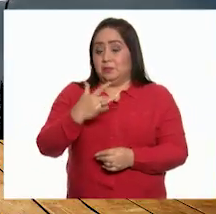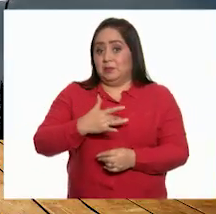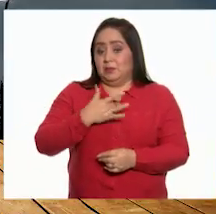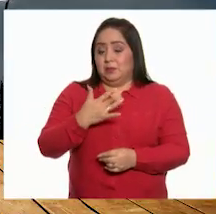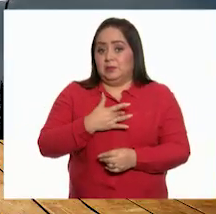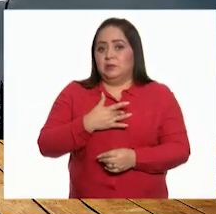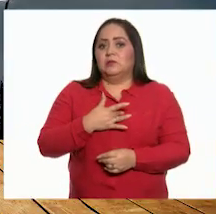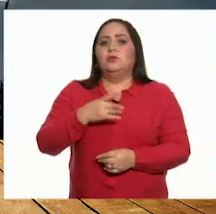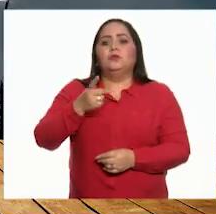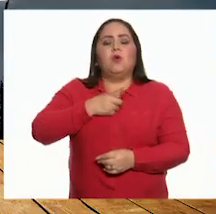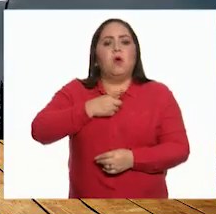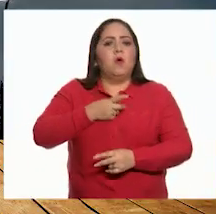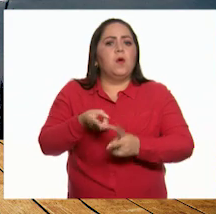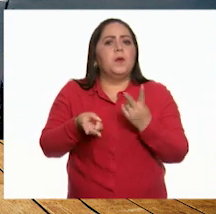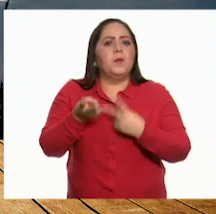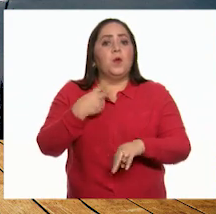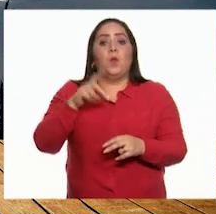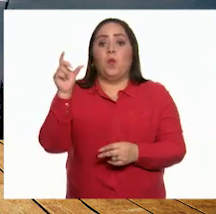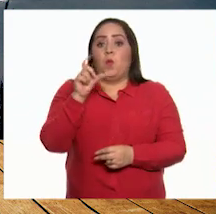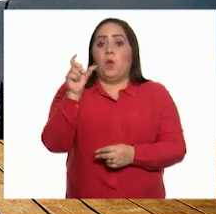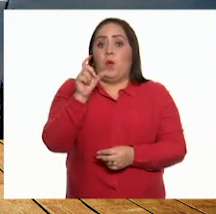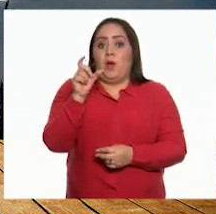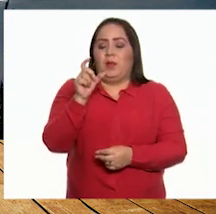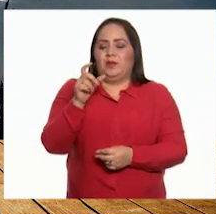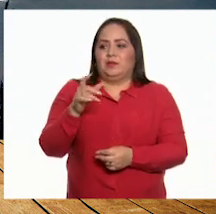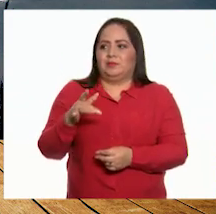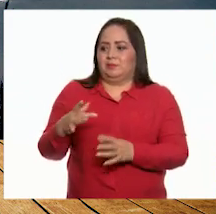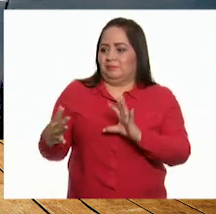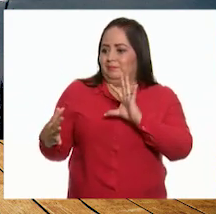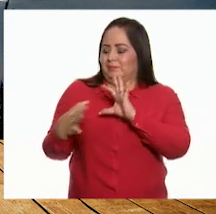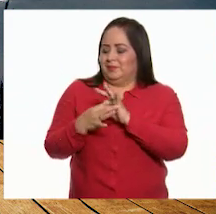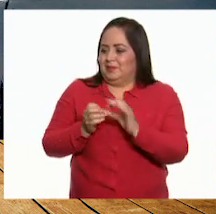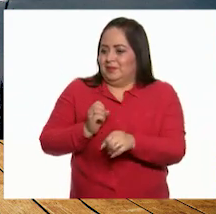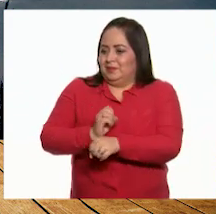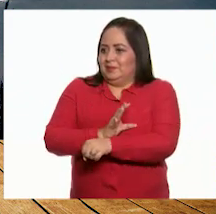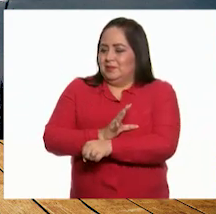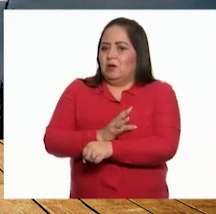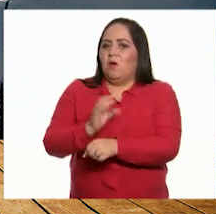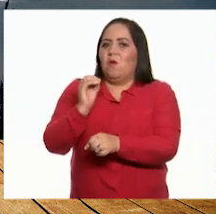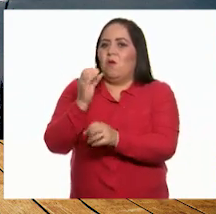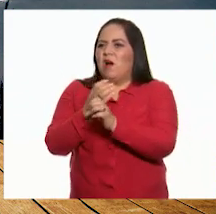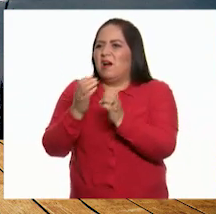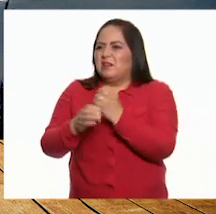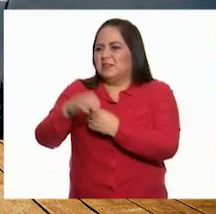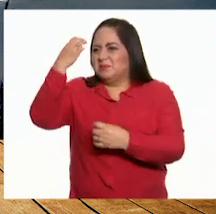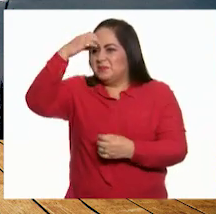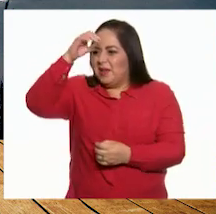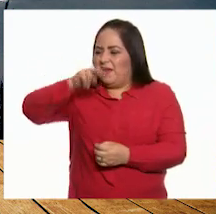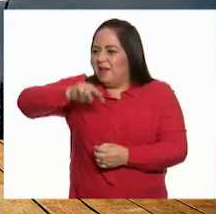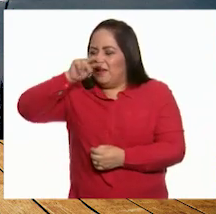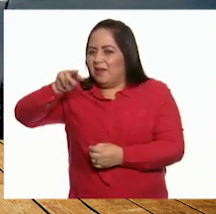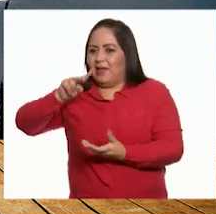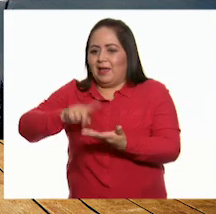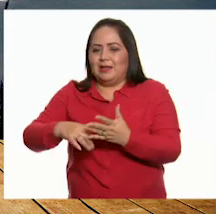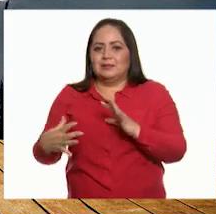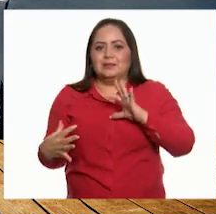nacen cuando ligamos las emociones con las situaciones o la experiencia que vivimos.